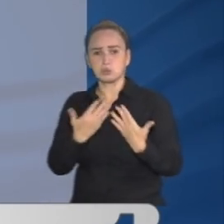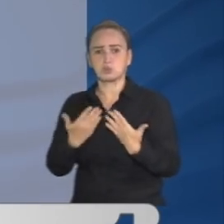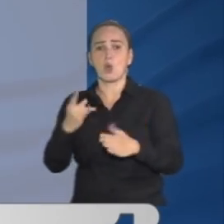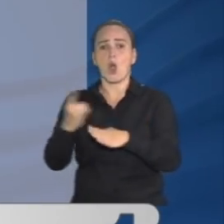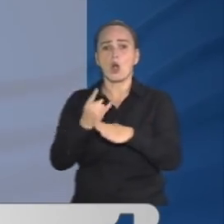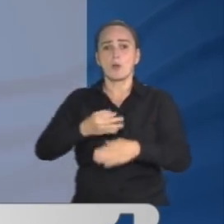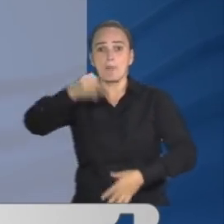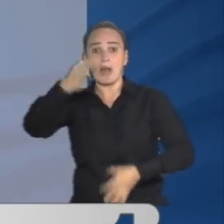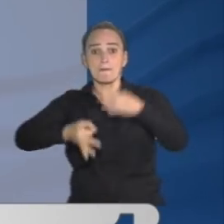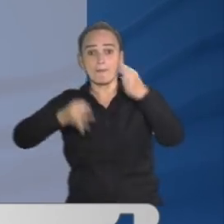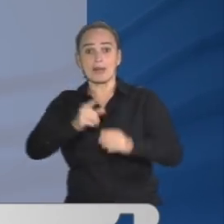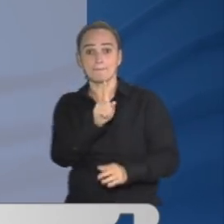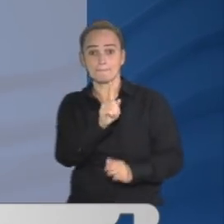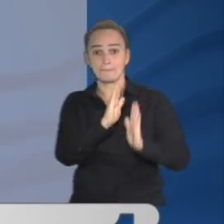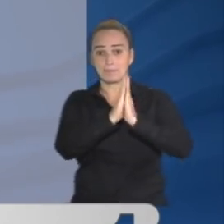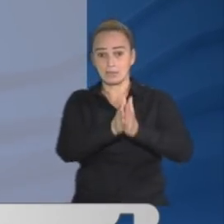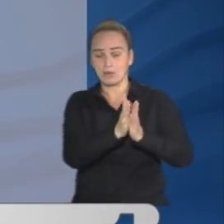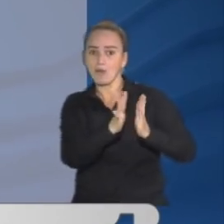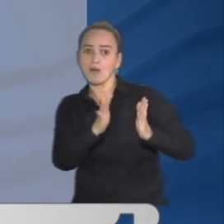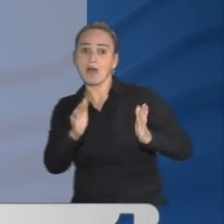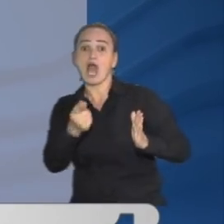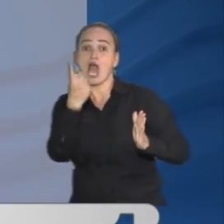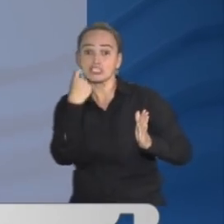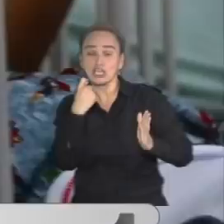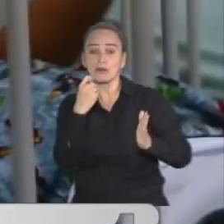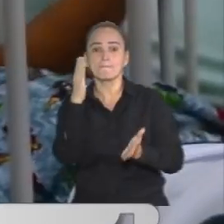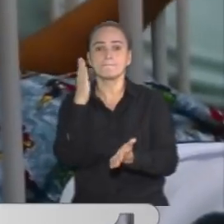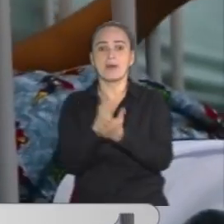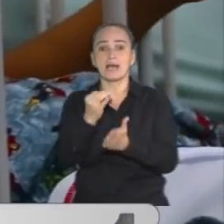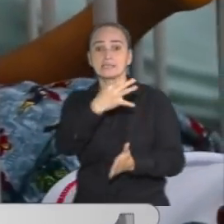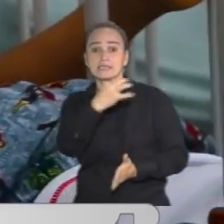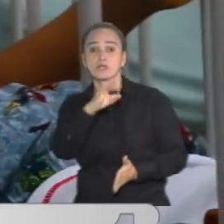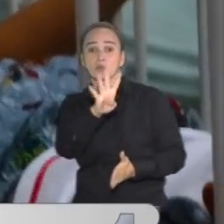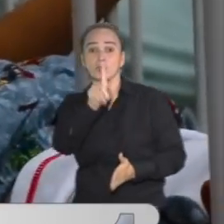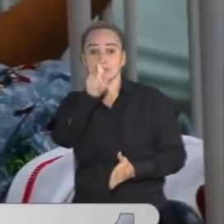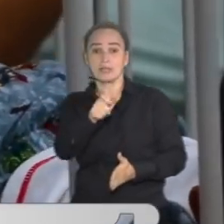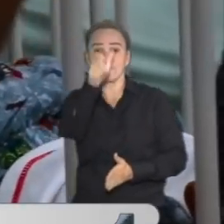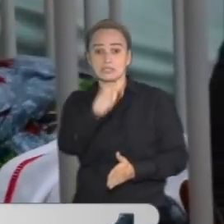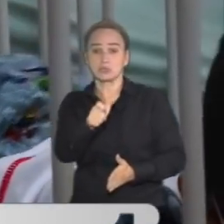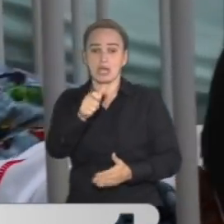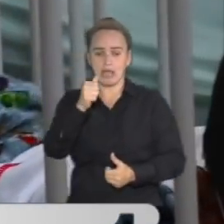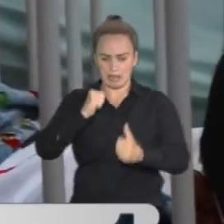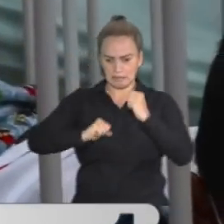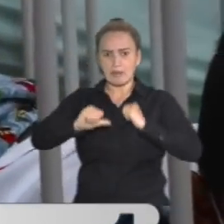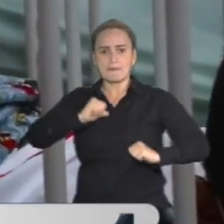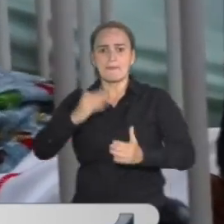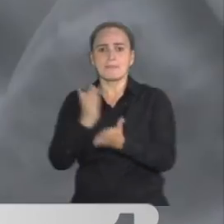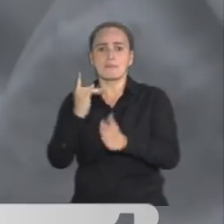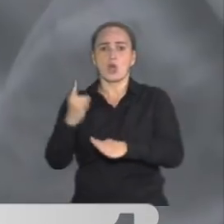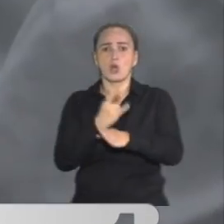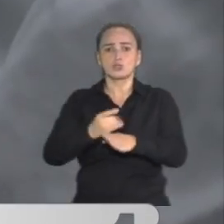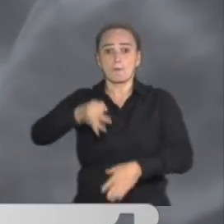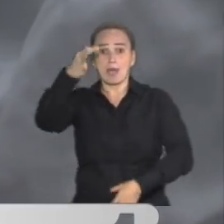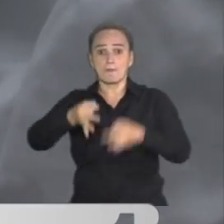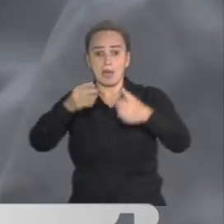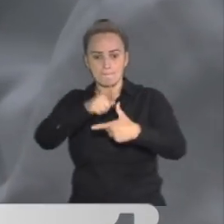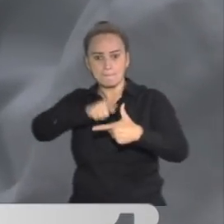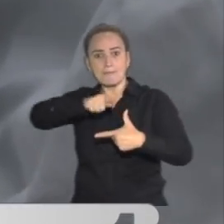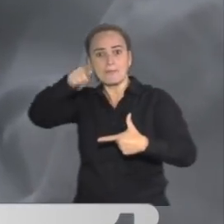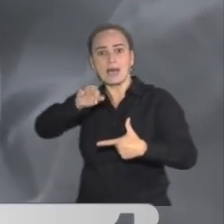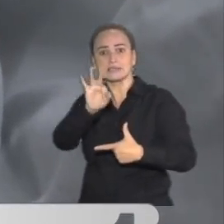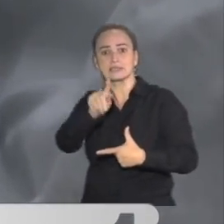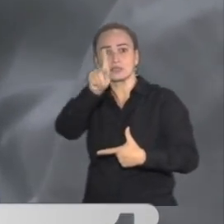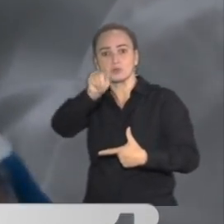decembrina. Entre el 1 de diciembre hasta ayer son 346 personas las que han resultado lesionadas. El aumento es del